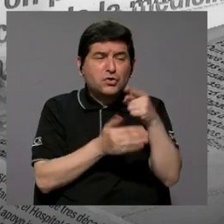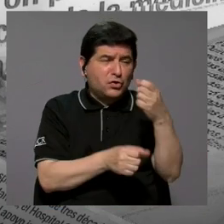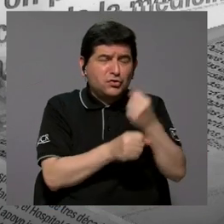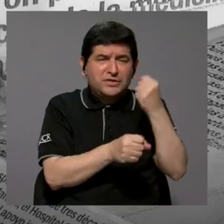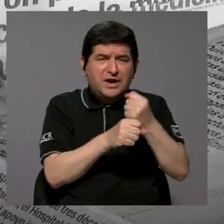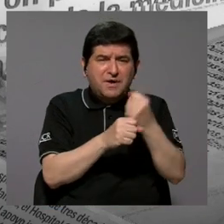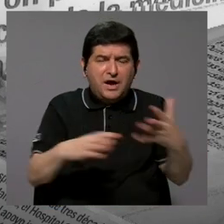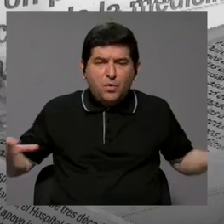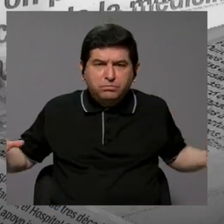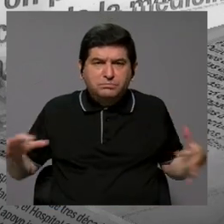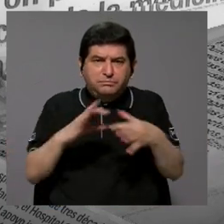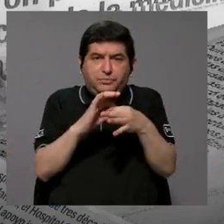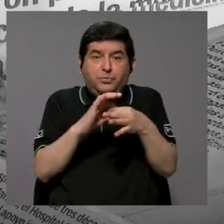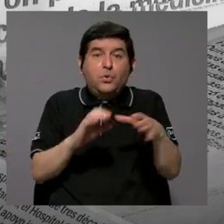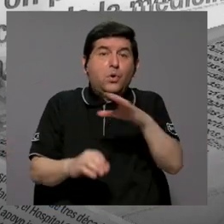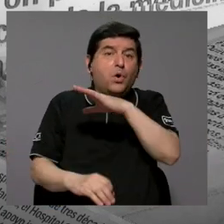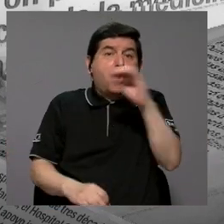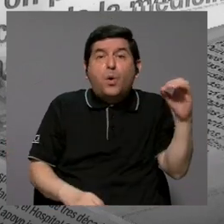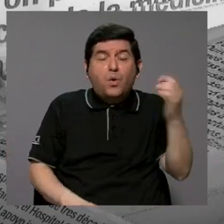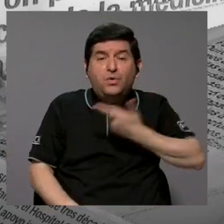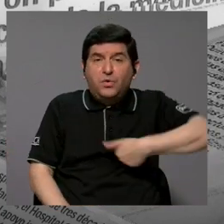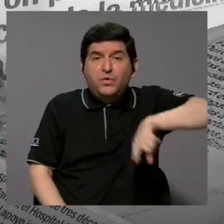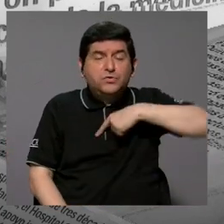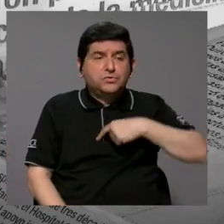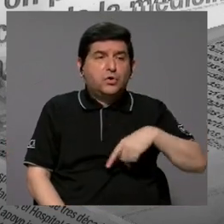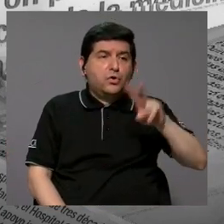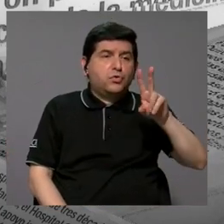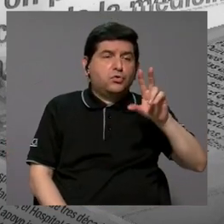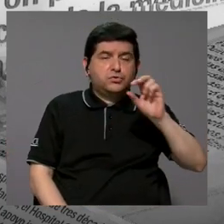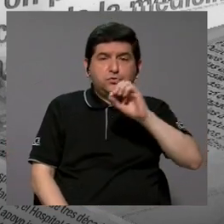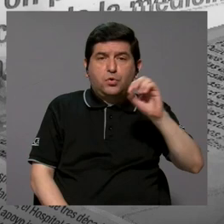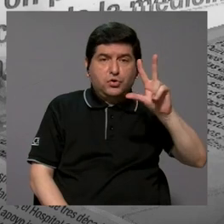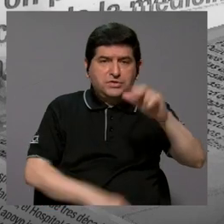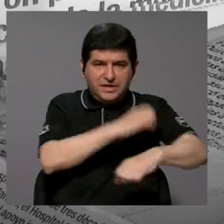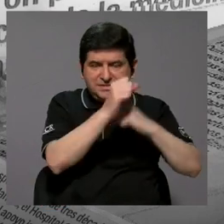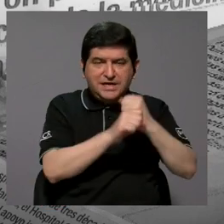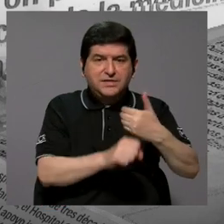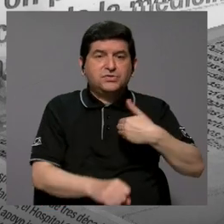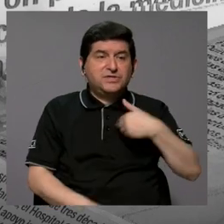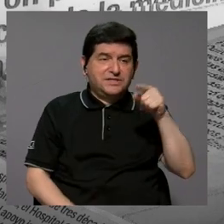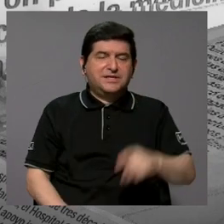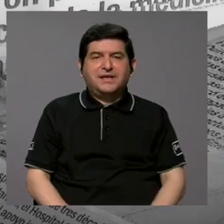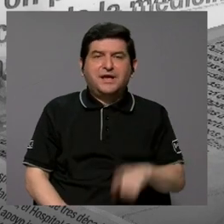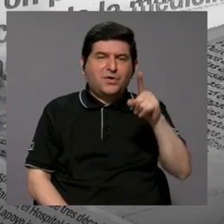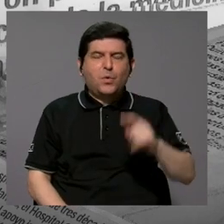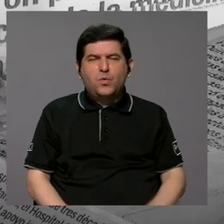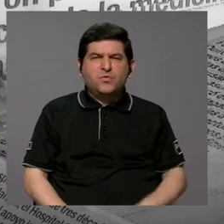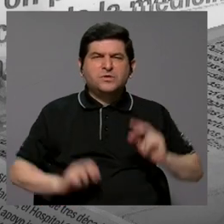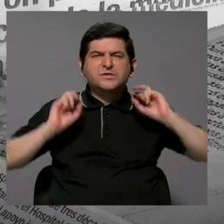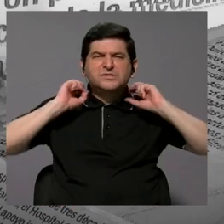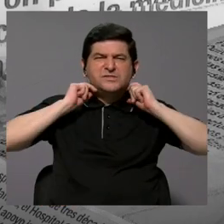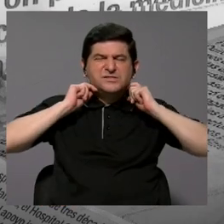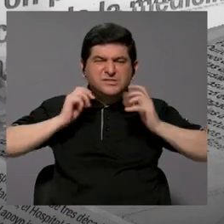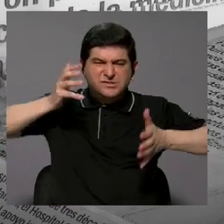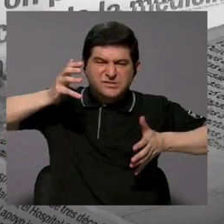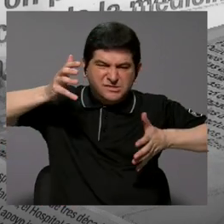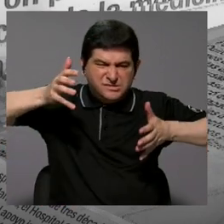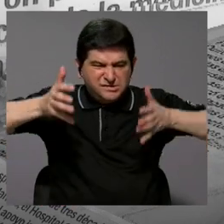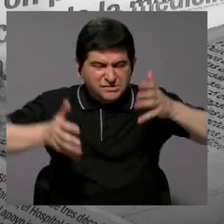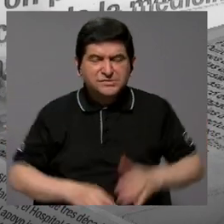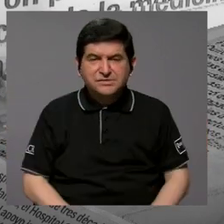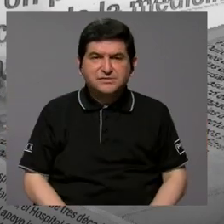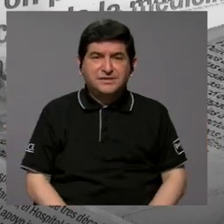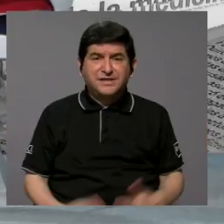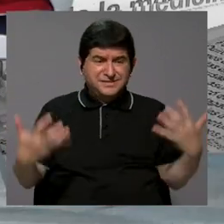esfuerzos. Si no, vamos a llegar a dos o tres años y vamos a tener un Frankenstein. Vamos a comenzar a pegar bloques